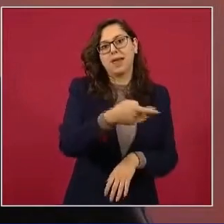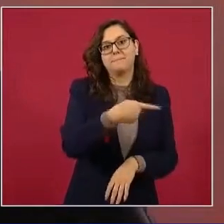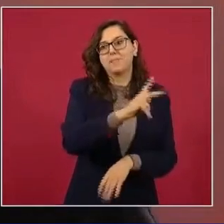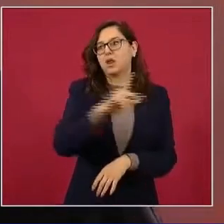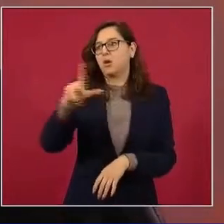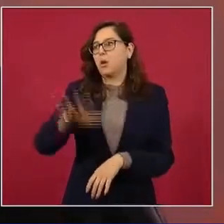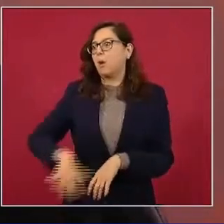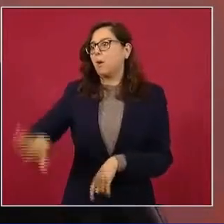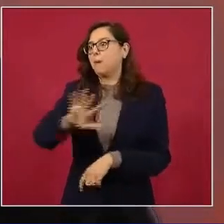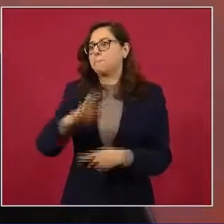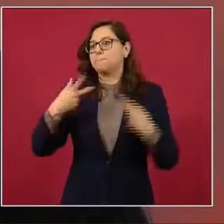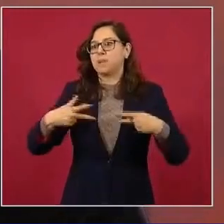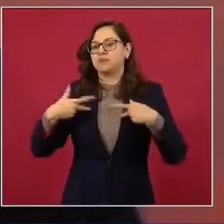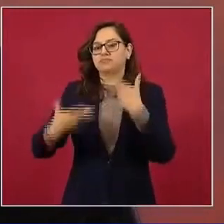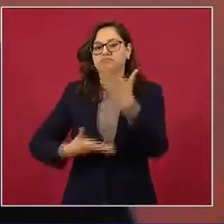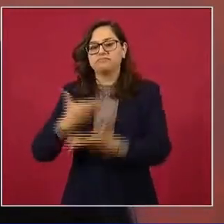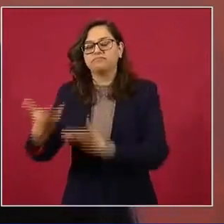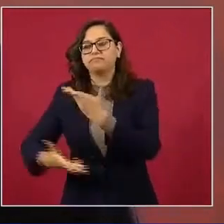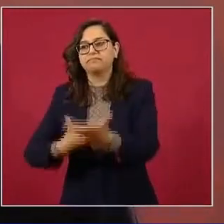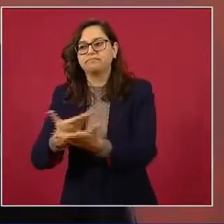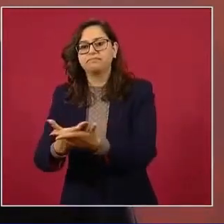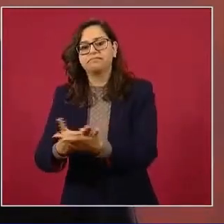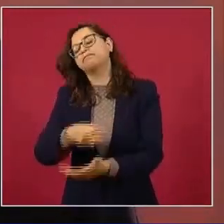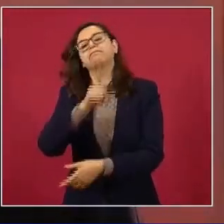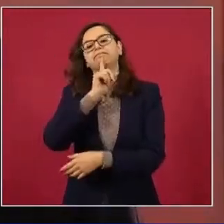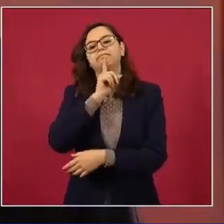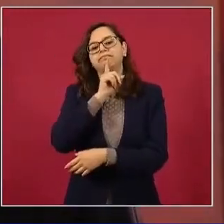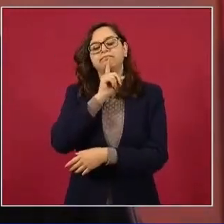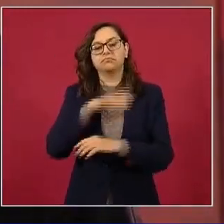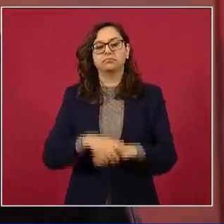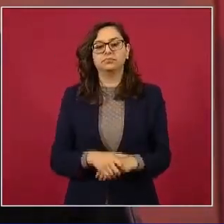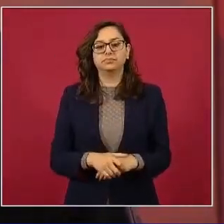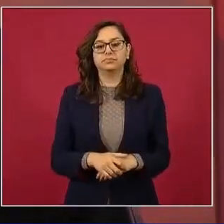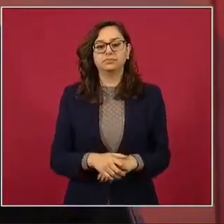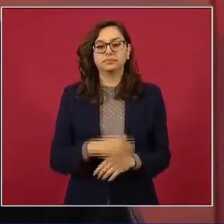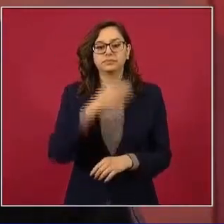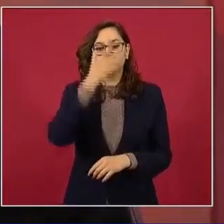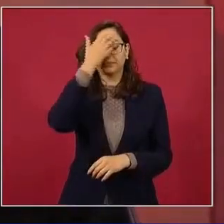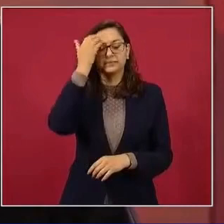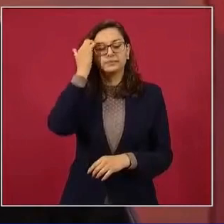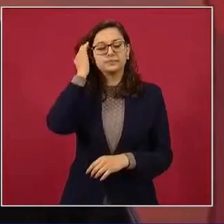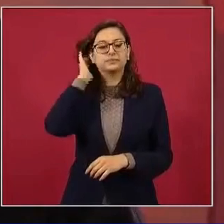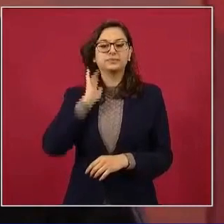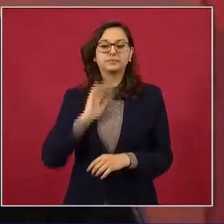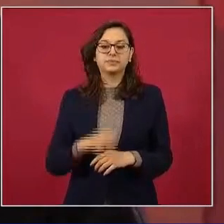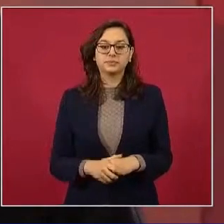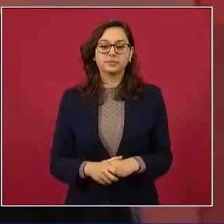vamos a federalizar los sistemas de salud, en eso sí,